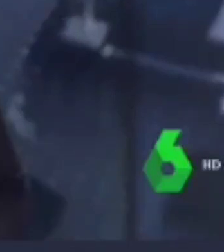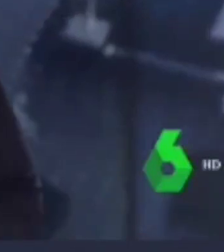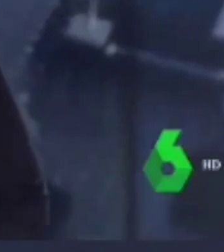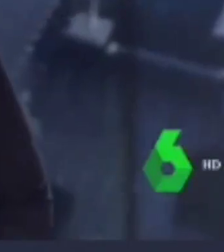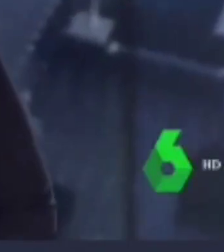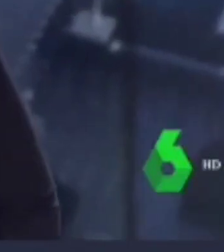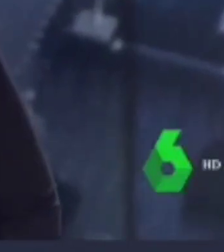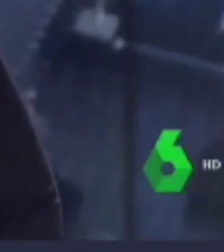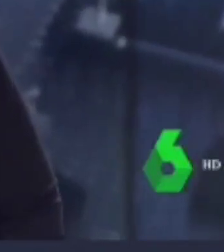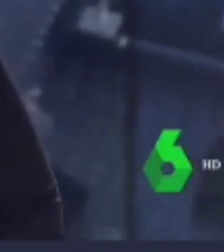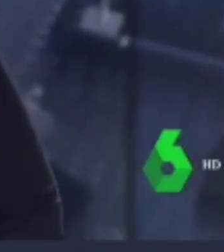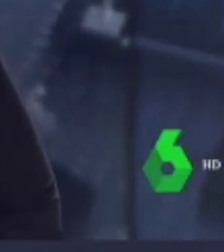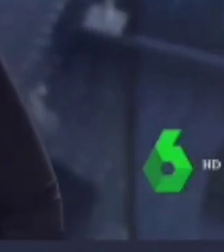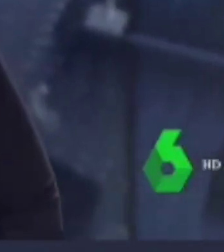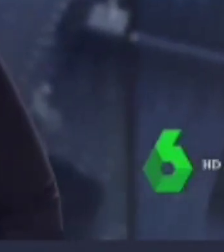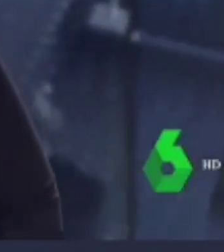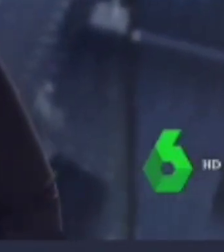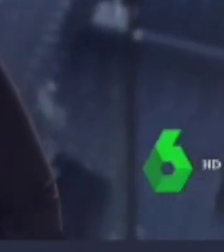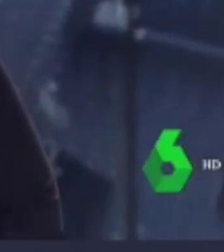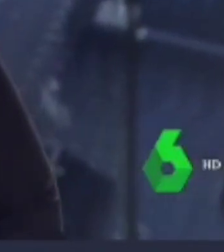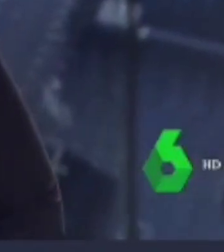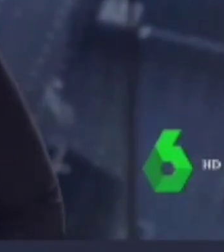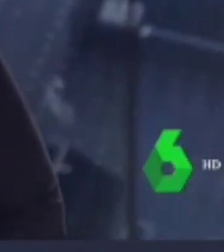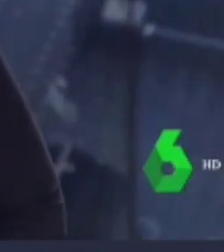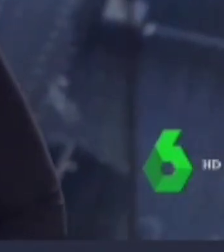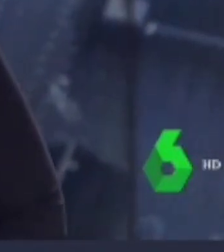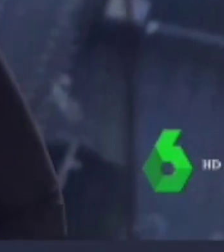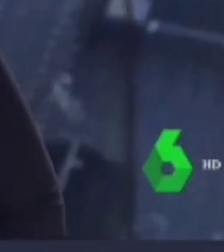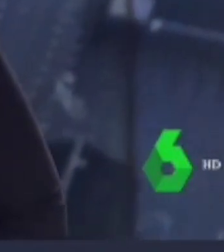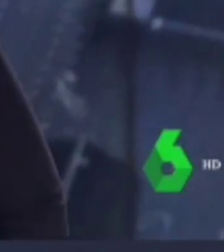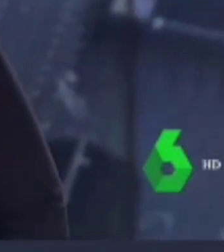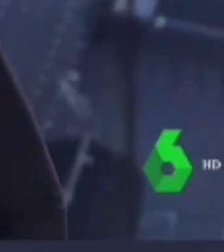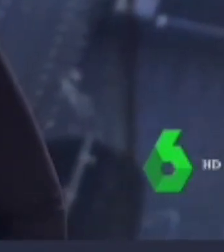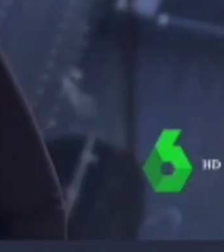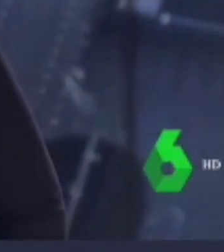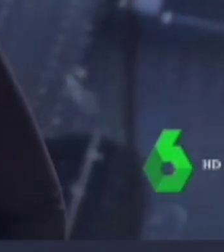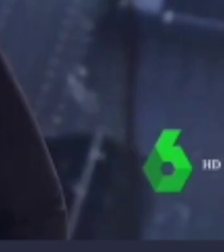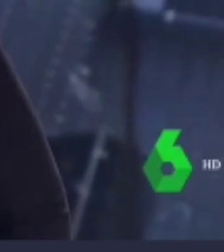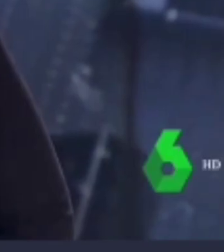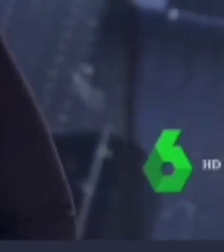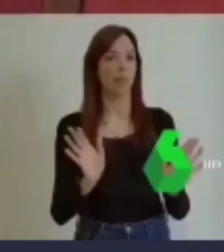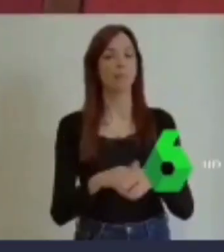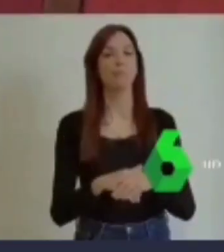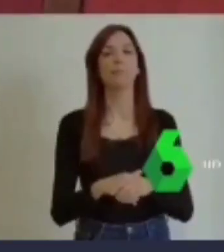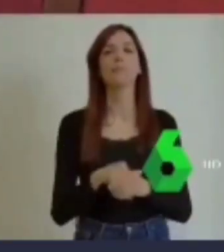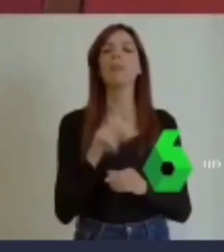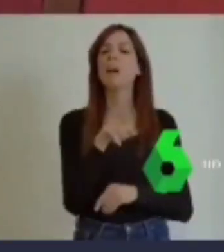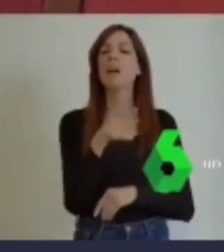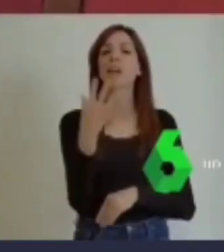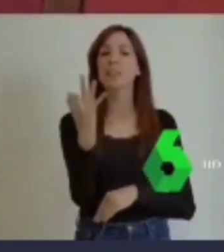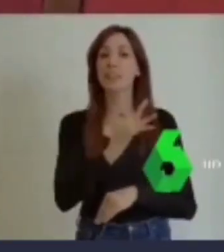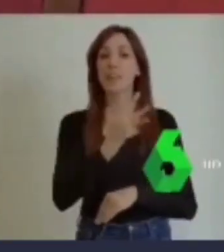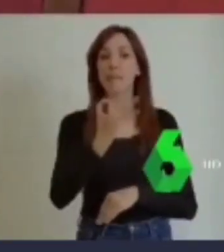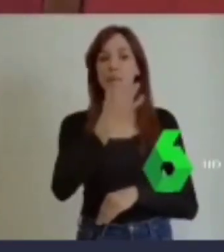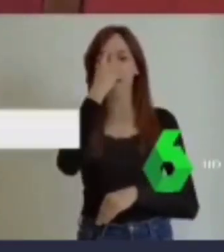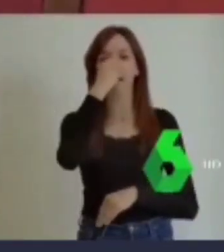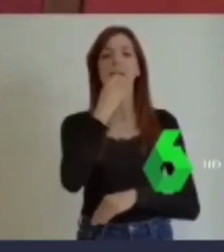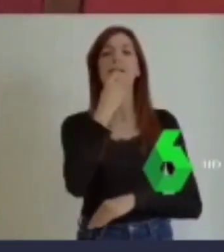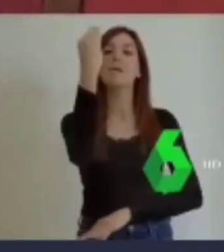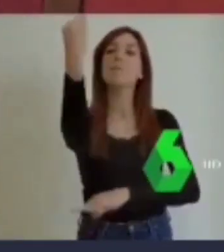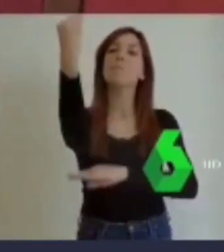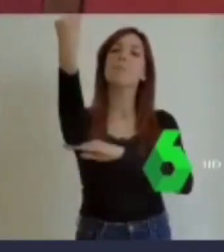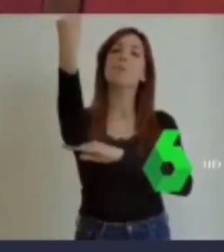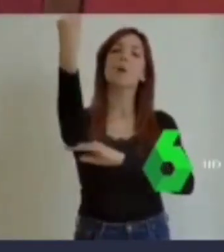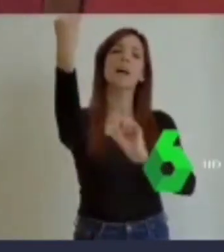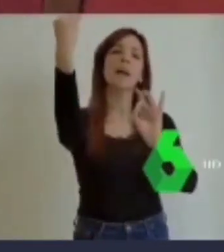Escuchen cómo un concejal de Vox pedía una estatua de Franco en Badajoz. Y tiene que aparecer la estatua del